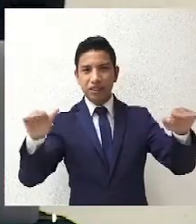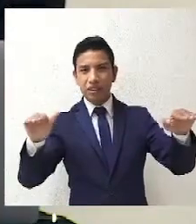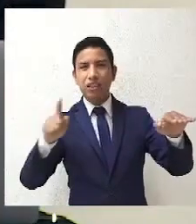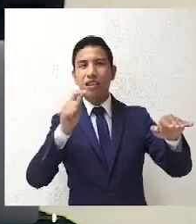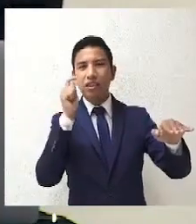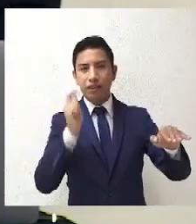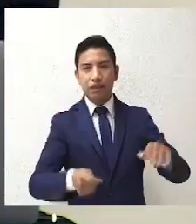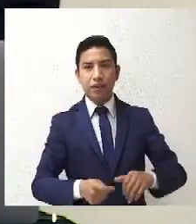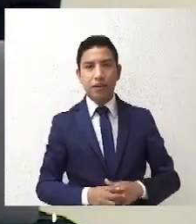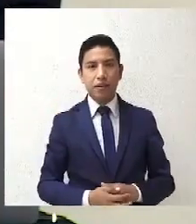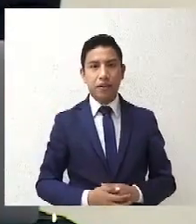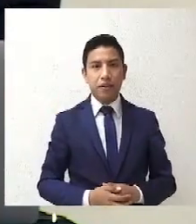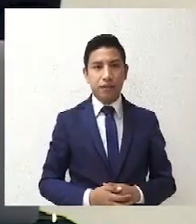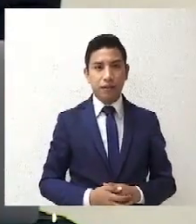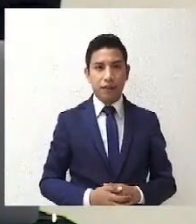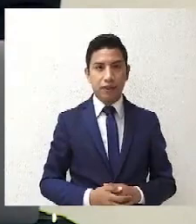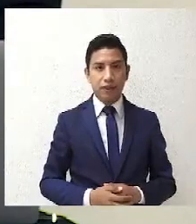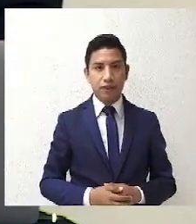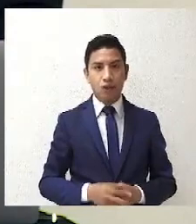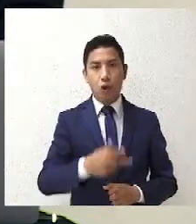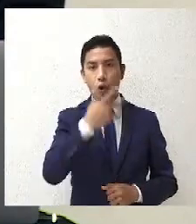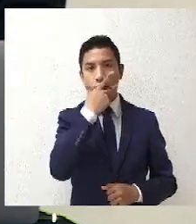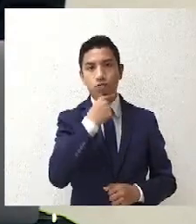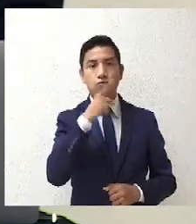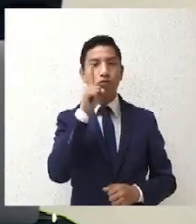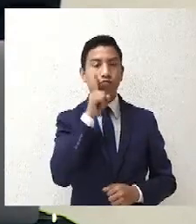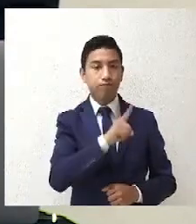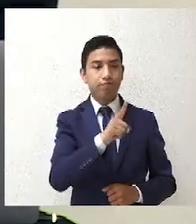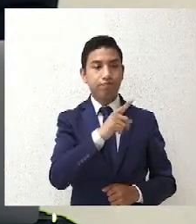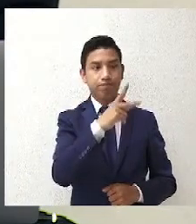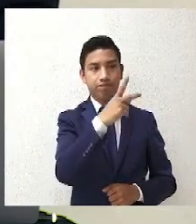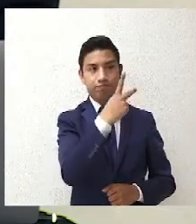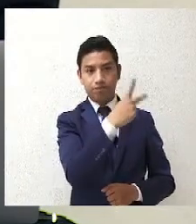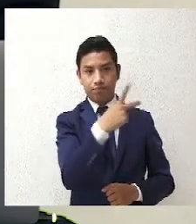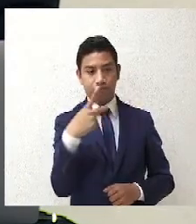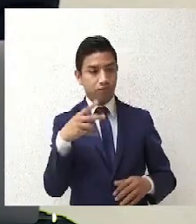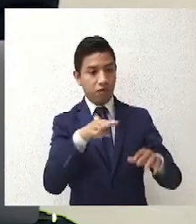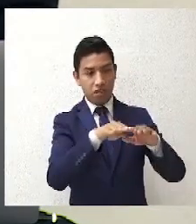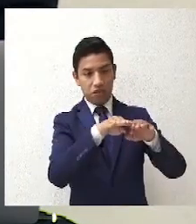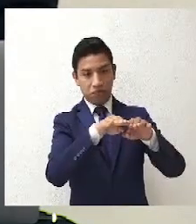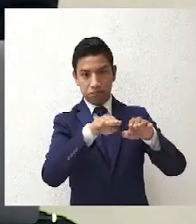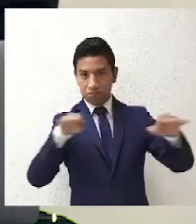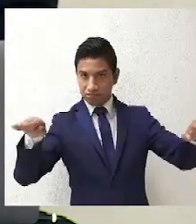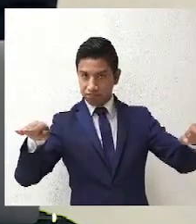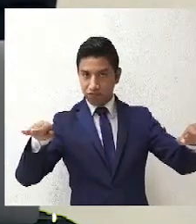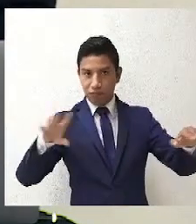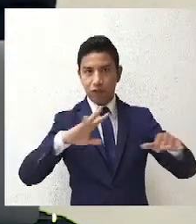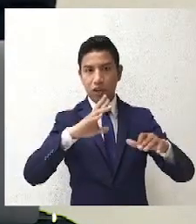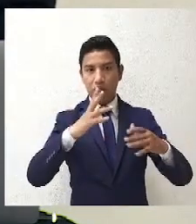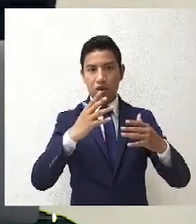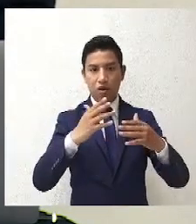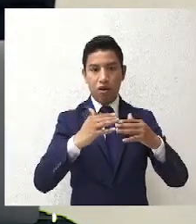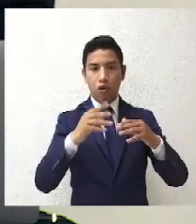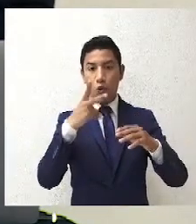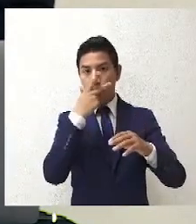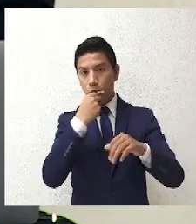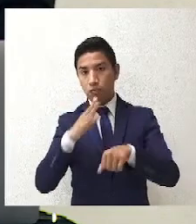paridad entre hombres y mujeres, me parece que es esta cubierta,